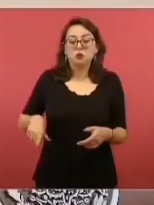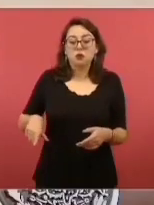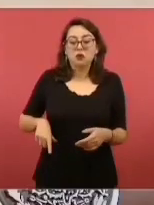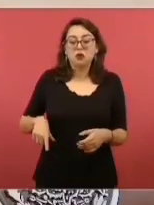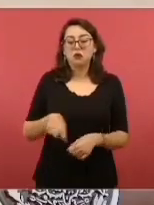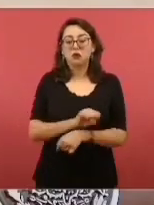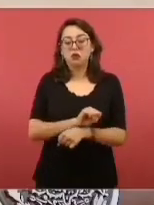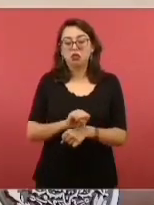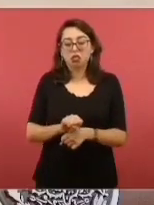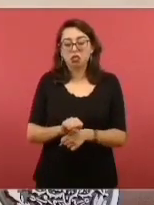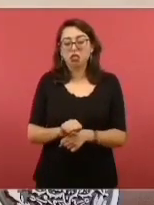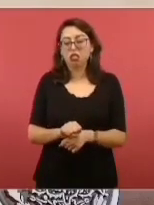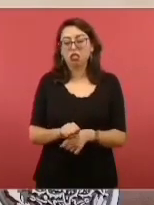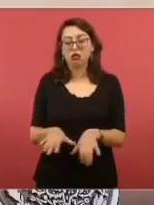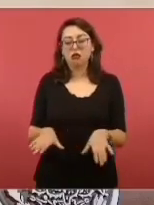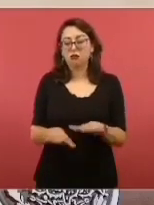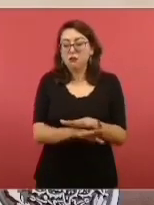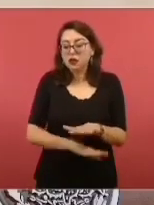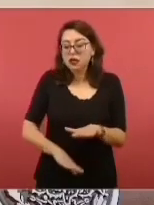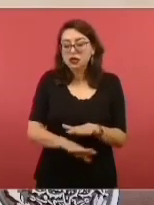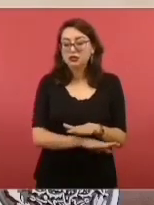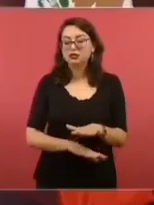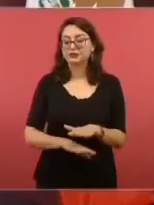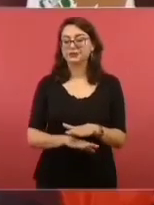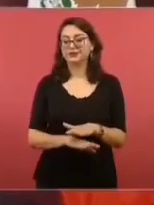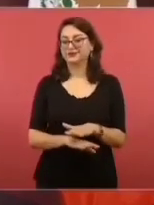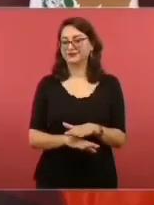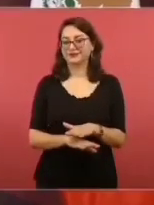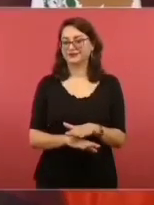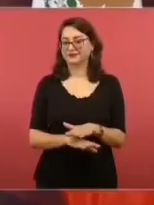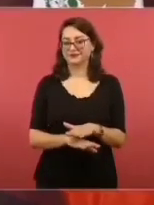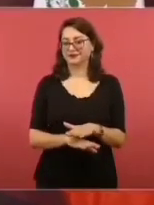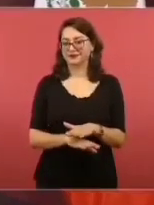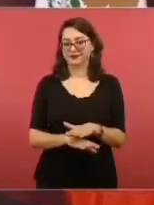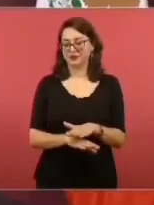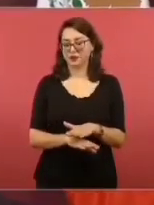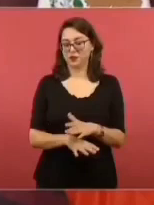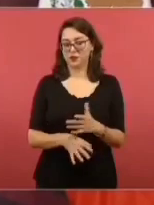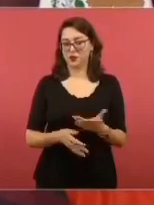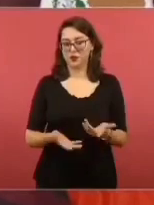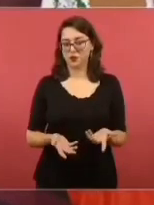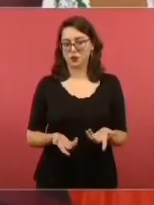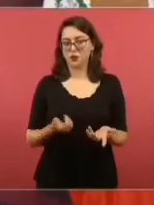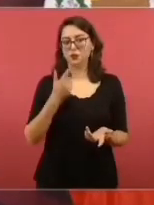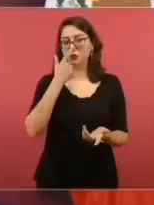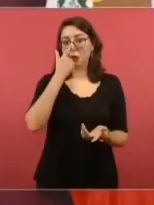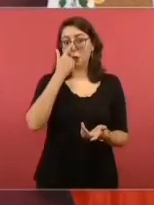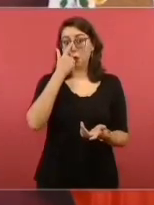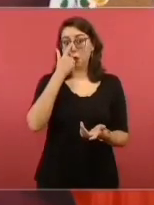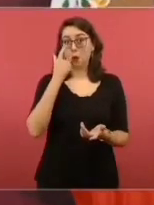O personas